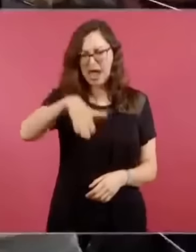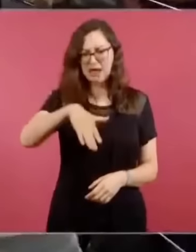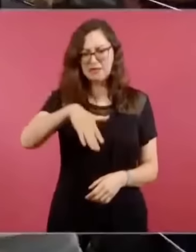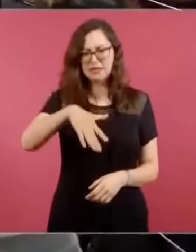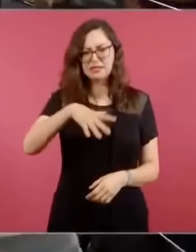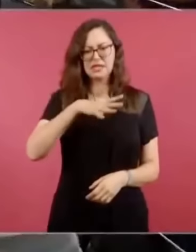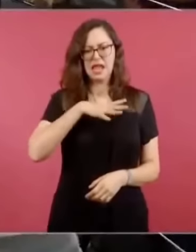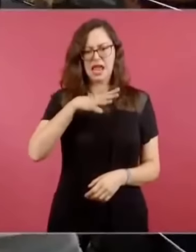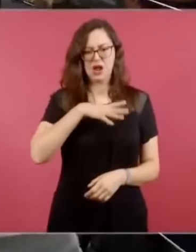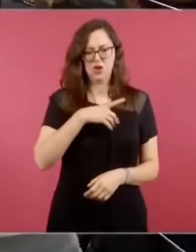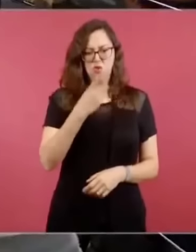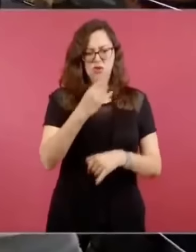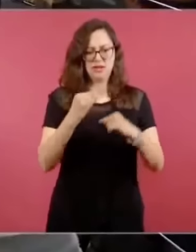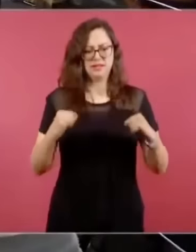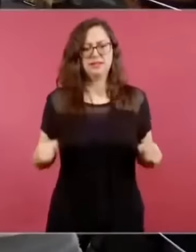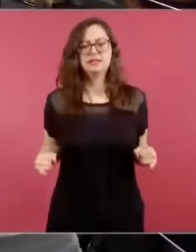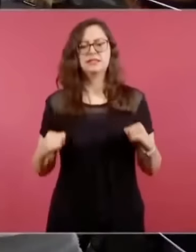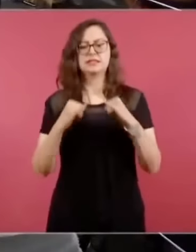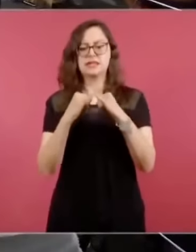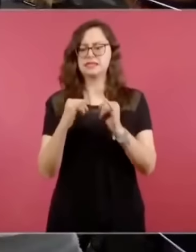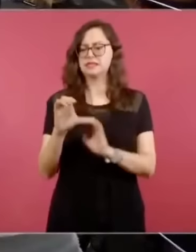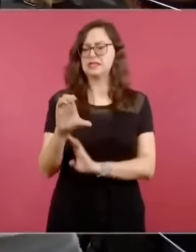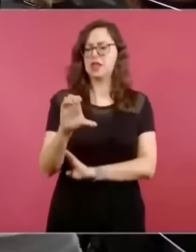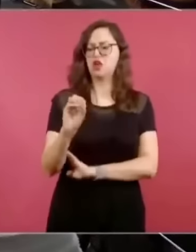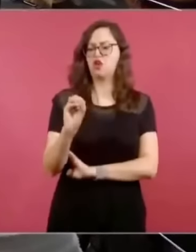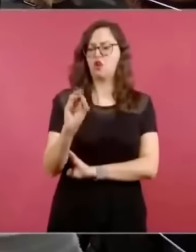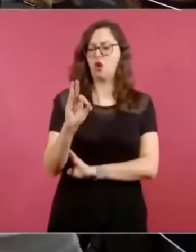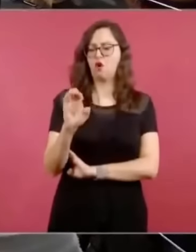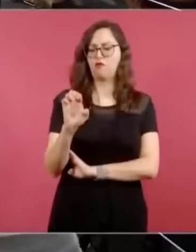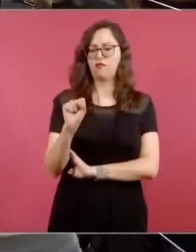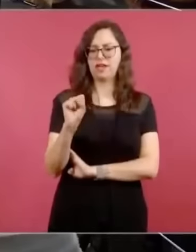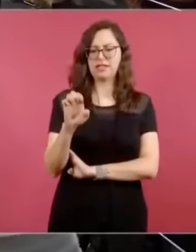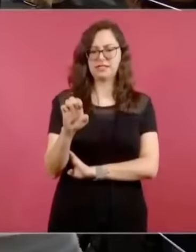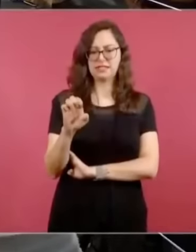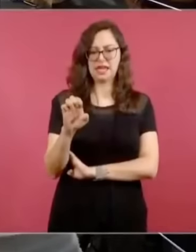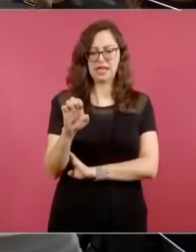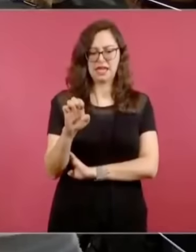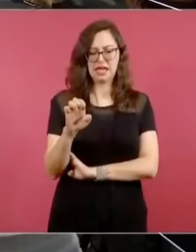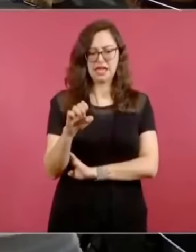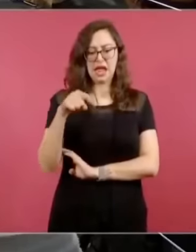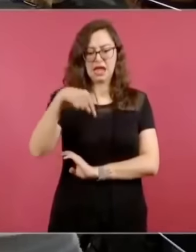la de la competencia, la COFESE, pero ahí no aplicaba